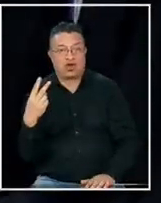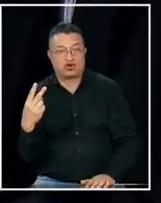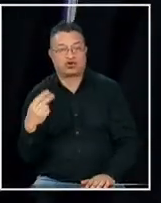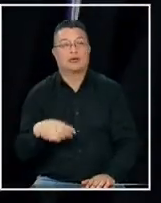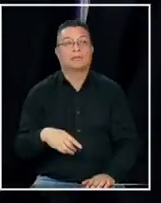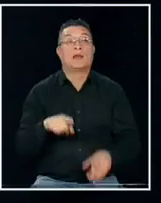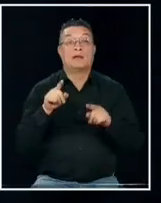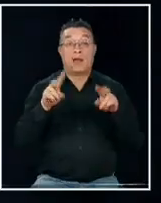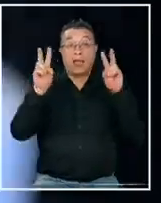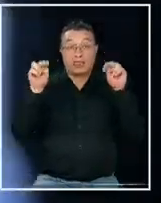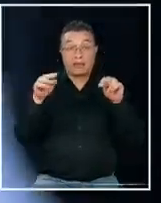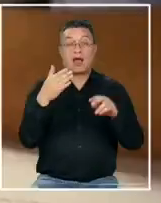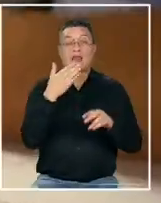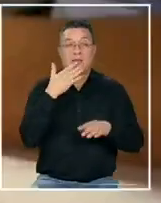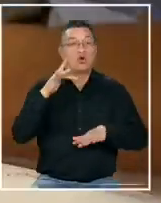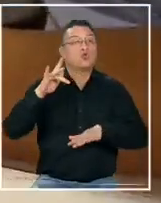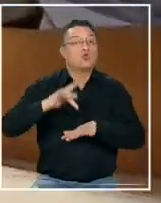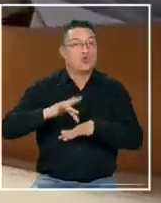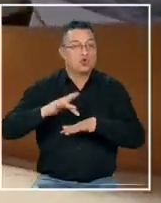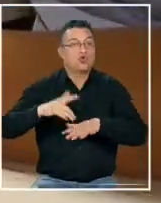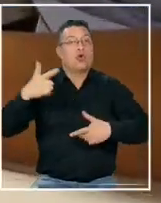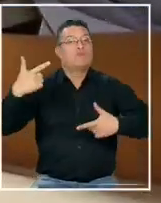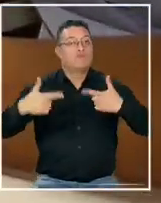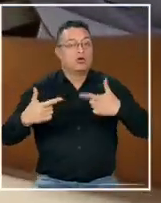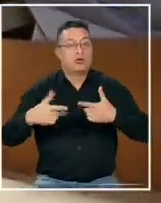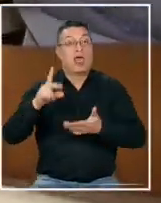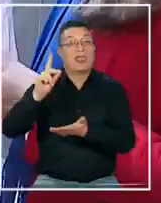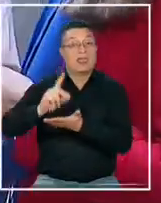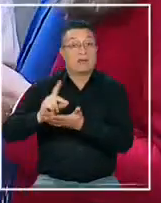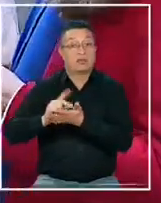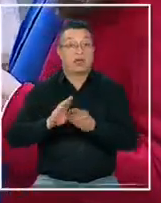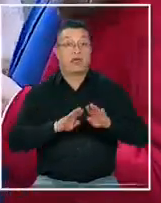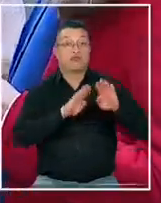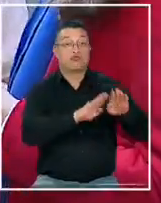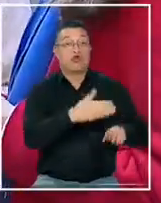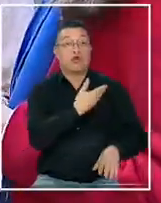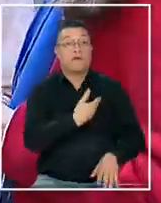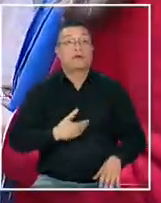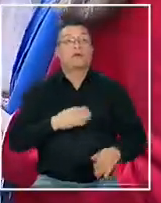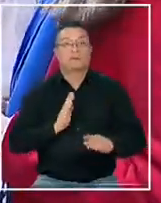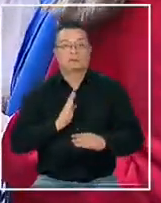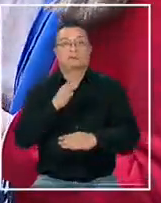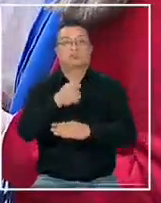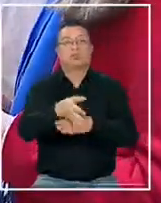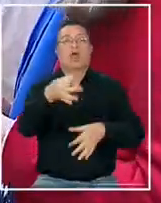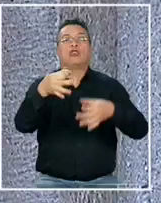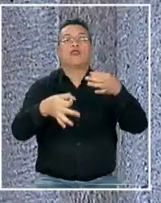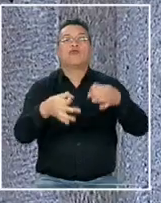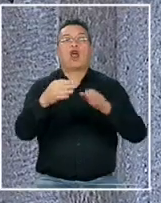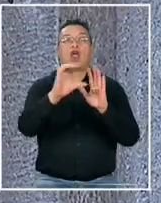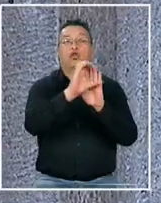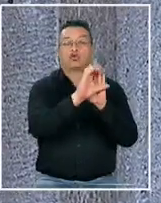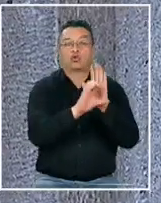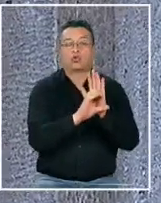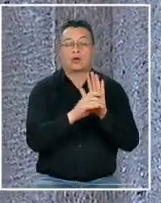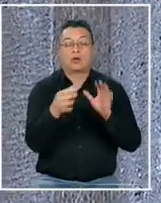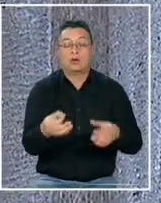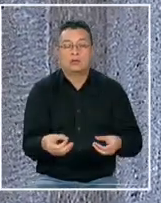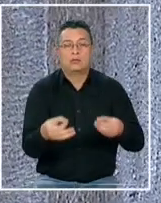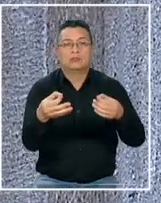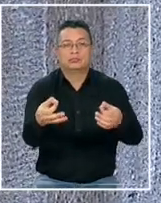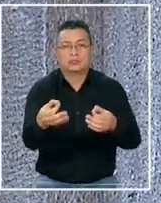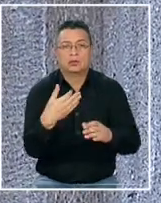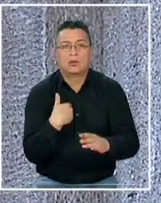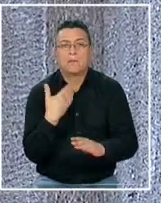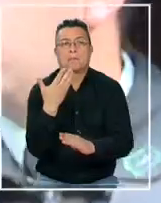Tema que también está al rojo en lo político. Diputados oficialistas recurrieron hasta el Tribunal Constitucional para presentar